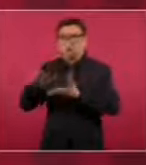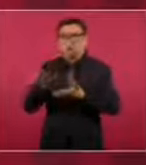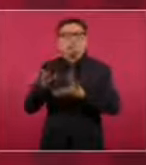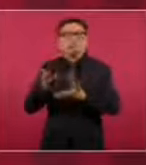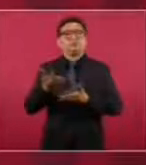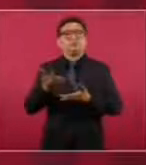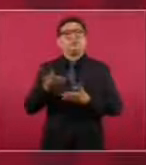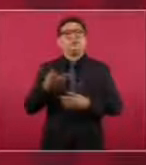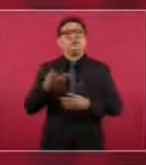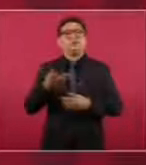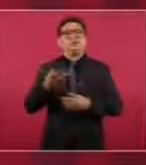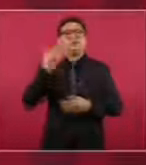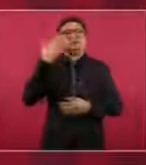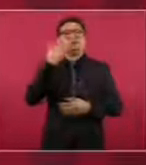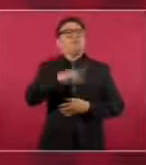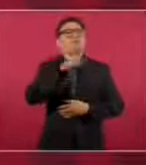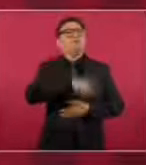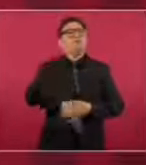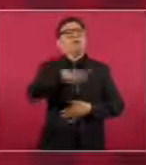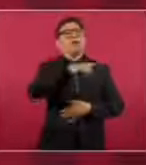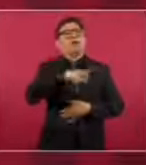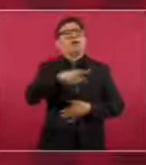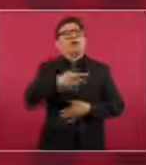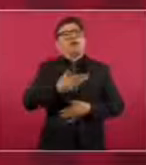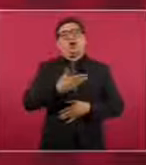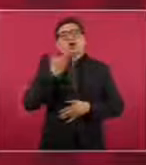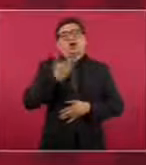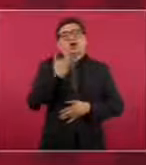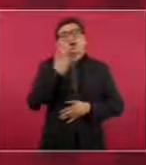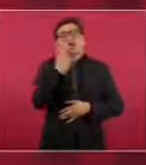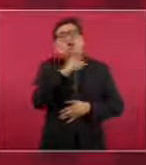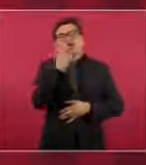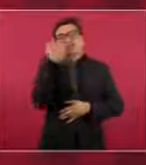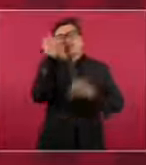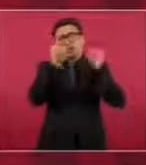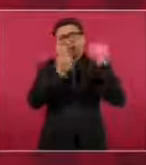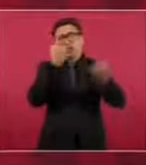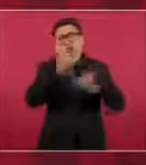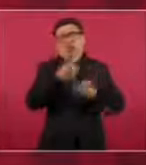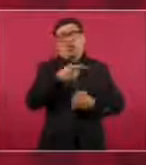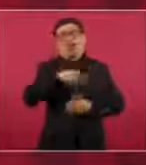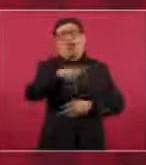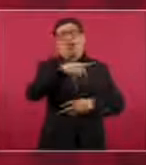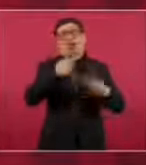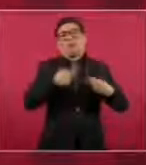mantenerse en una burbuja todos nuestros adversarios.